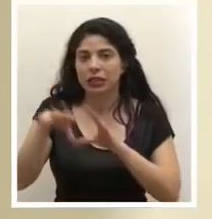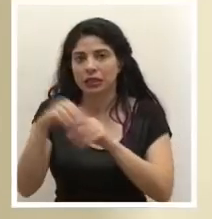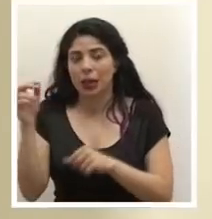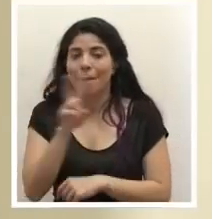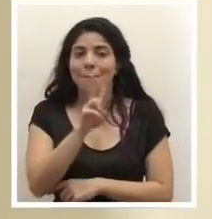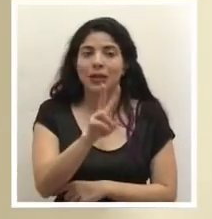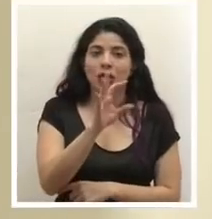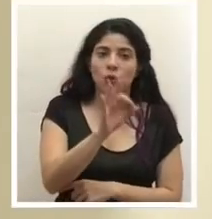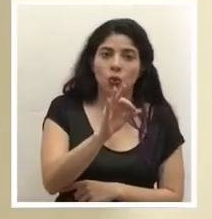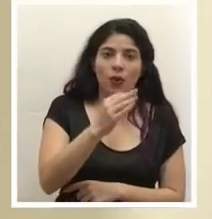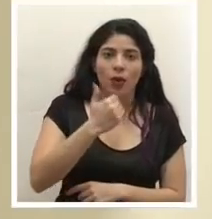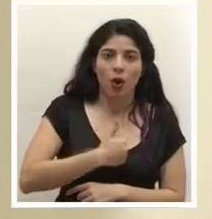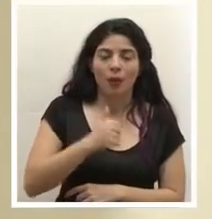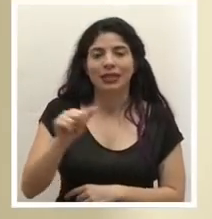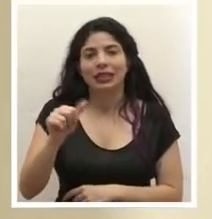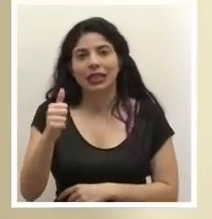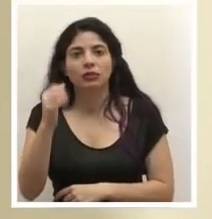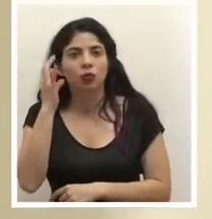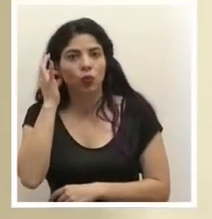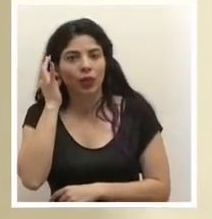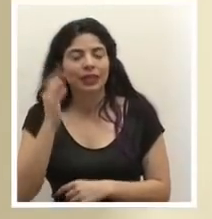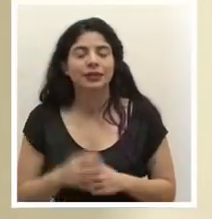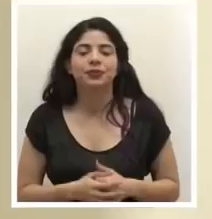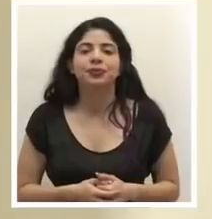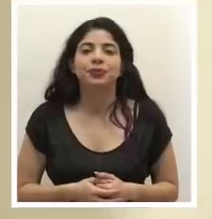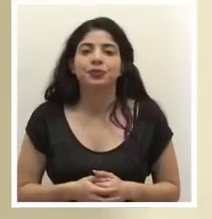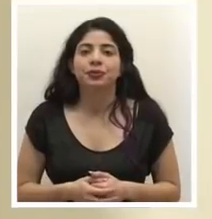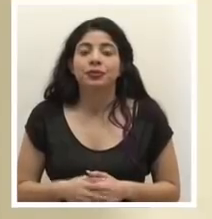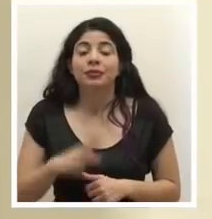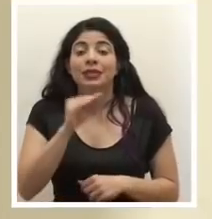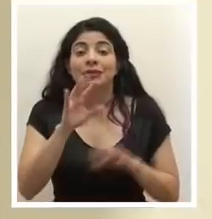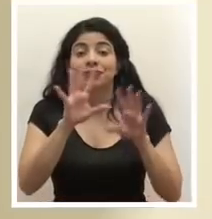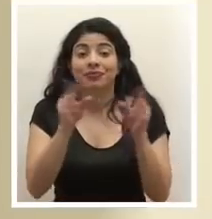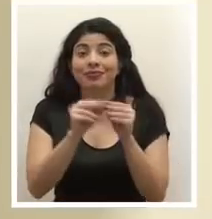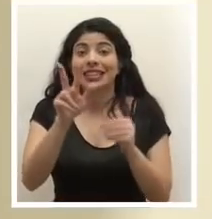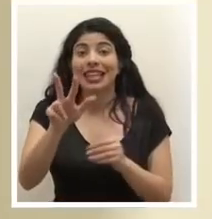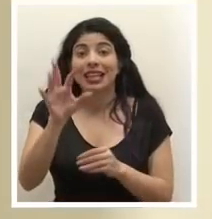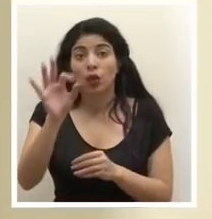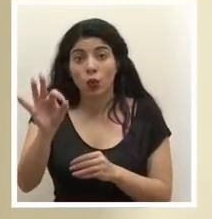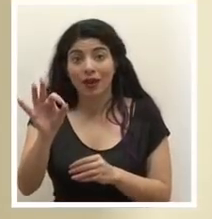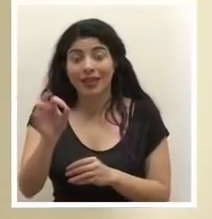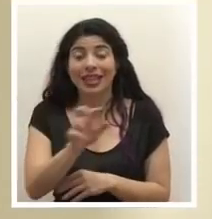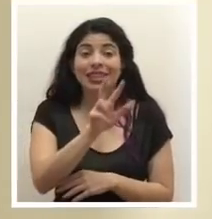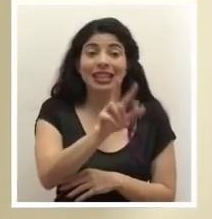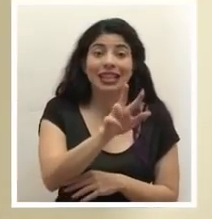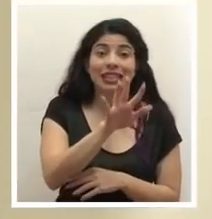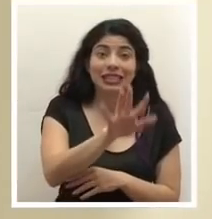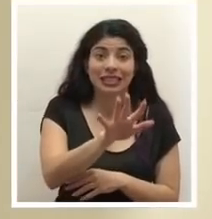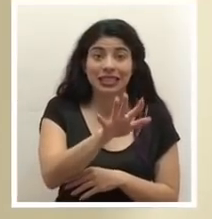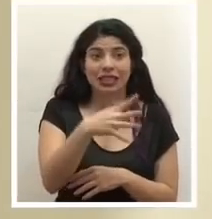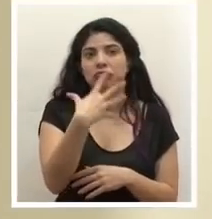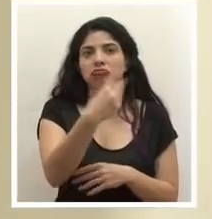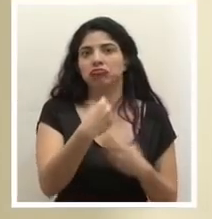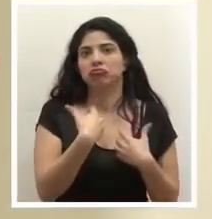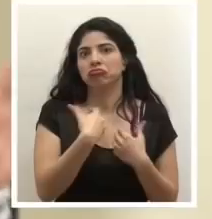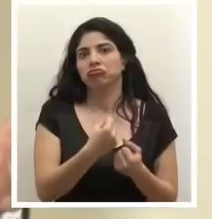hombres y 10 mujeres. Y de esos 39, 35 fueron dados de alta,